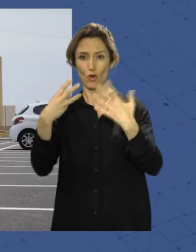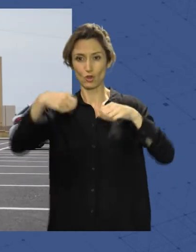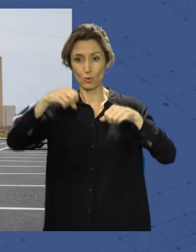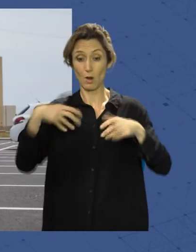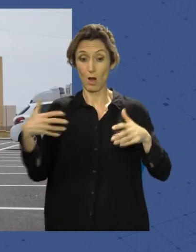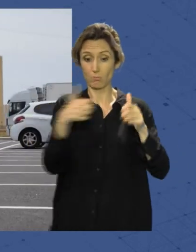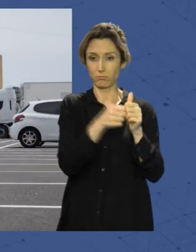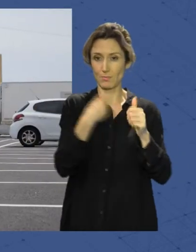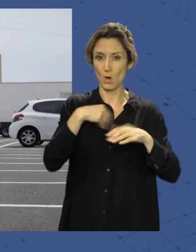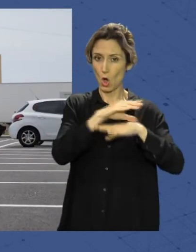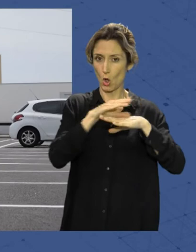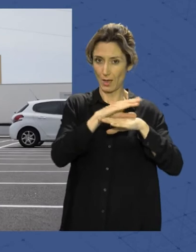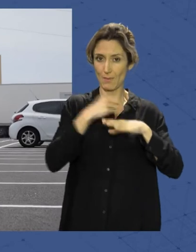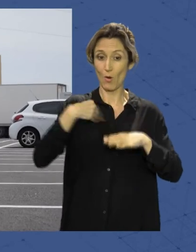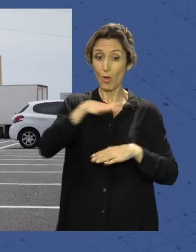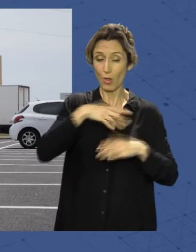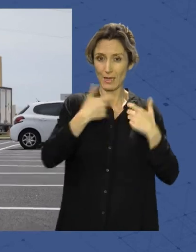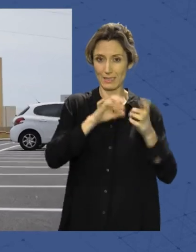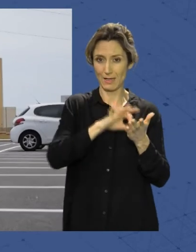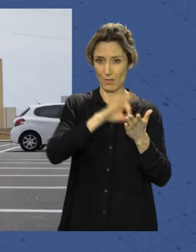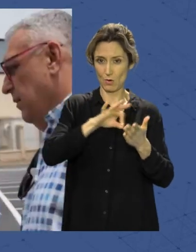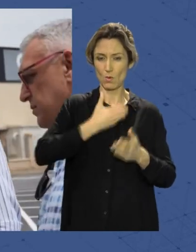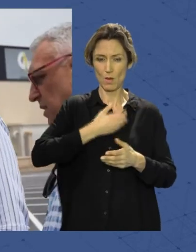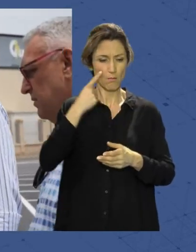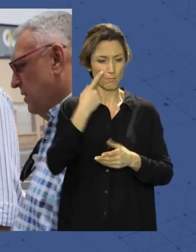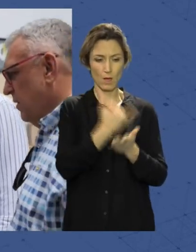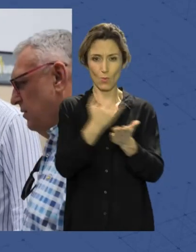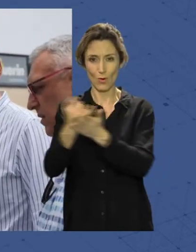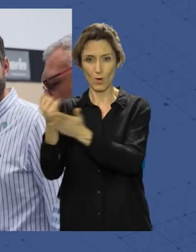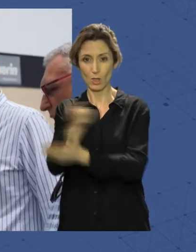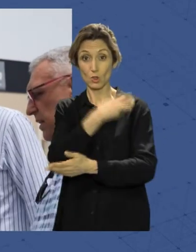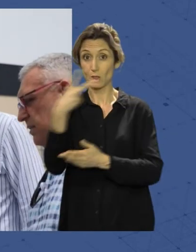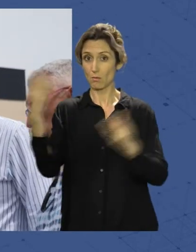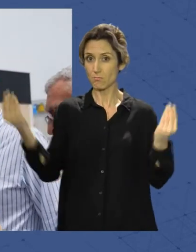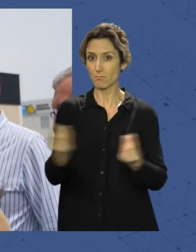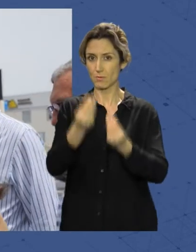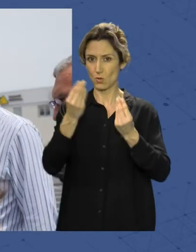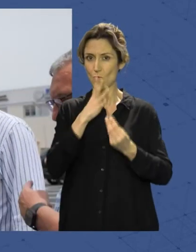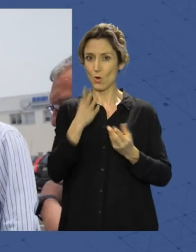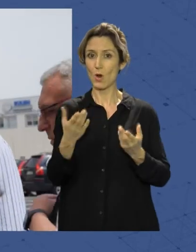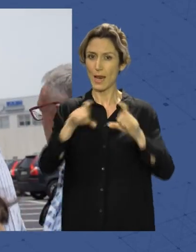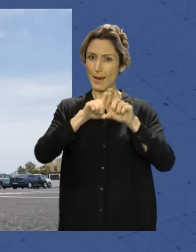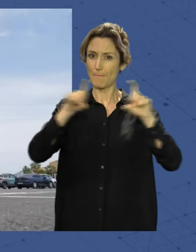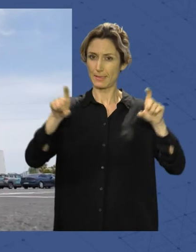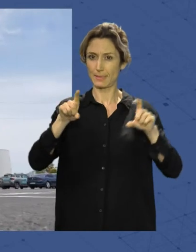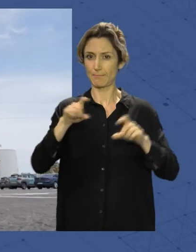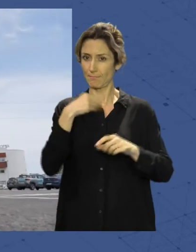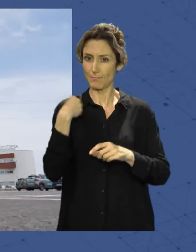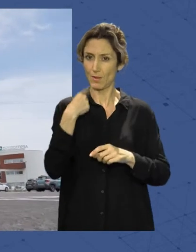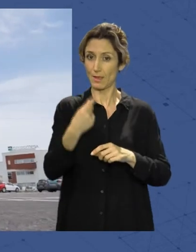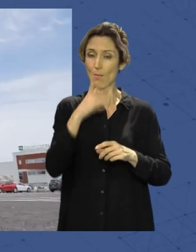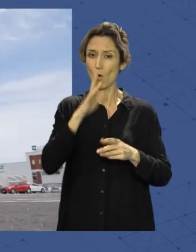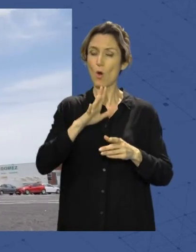del área de servicios municipales Sacramento Sánchez el alcalde ha comprobado el resultado de la mejora desarrollada por la empresa Nila en el marco del plan de